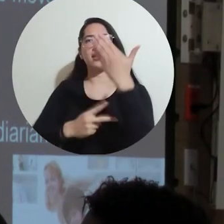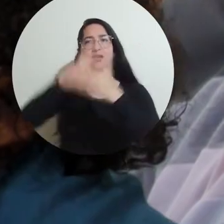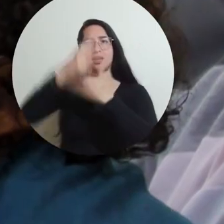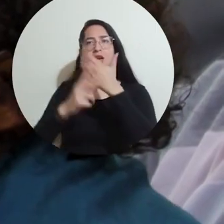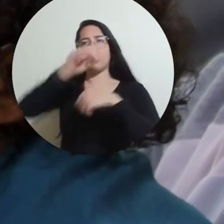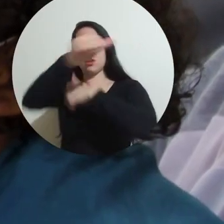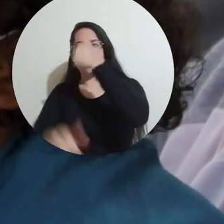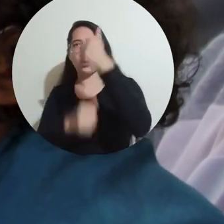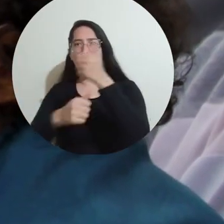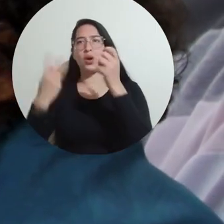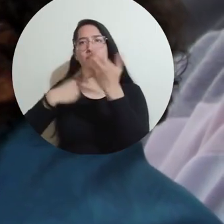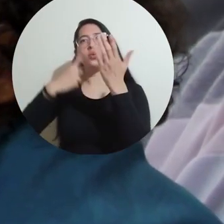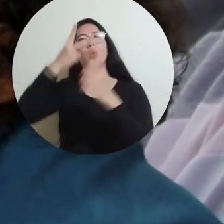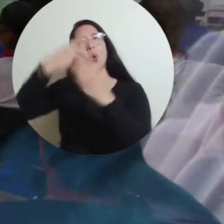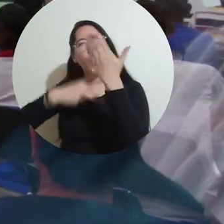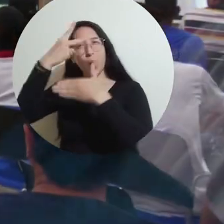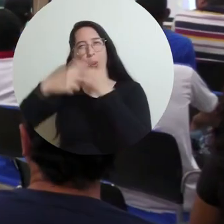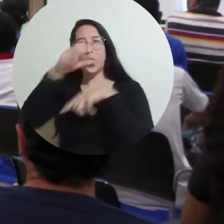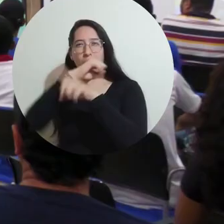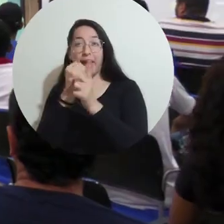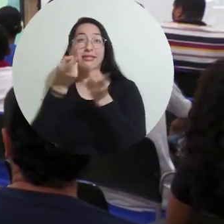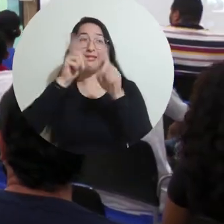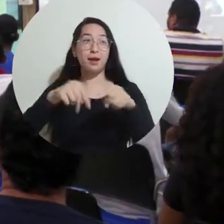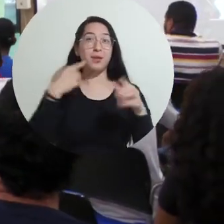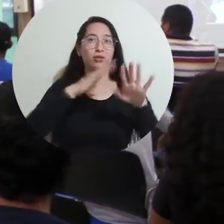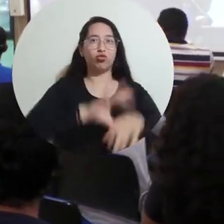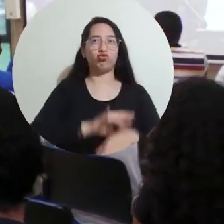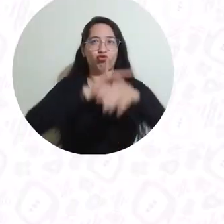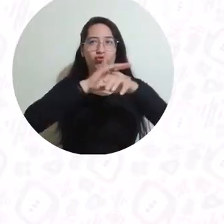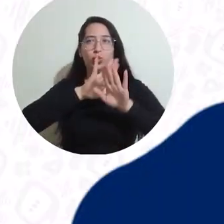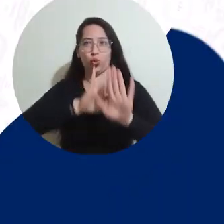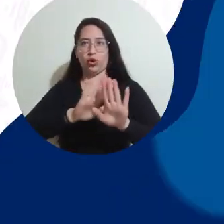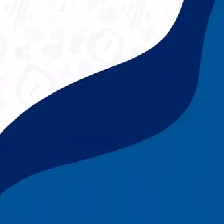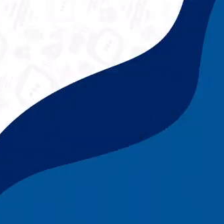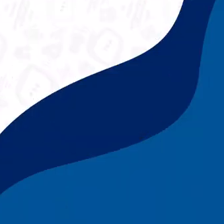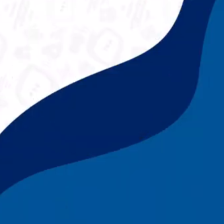Vicerrectoría de Extensión y Proyección Social y el Programa de Medicina.